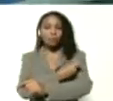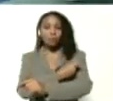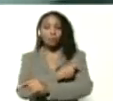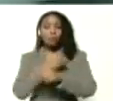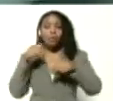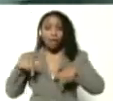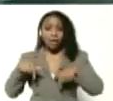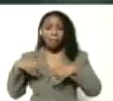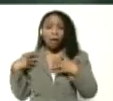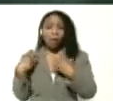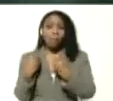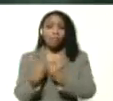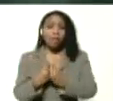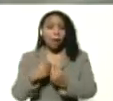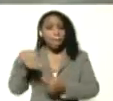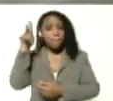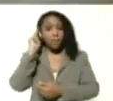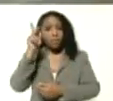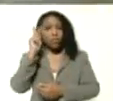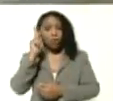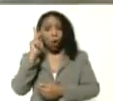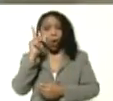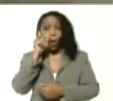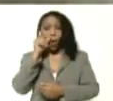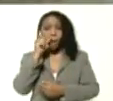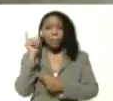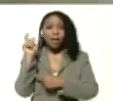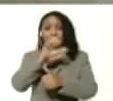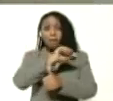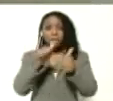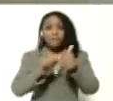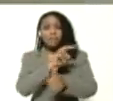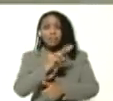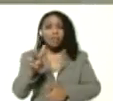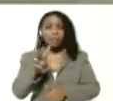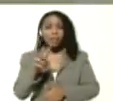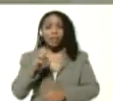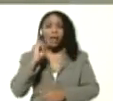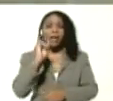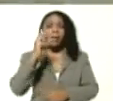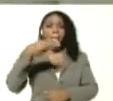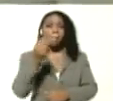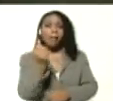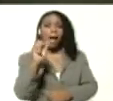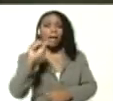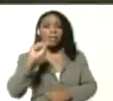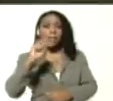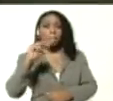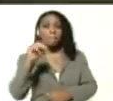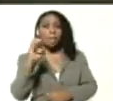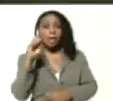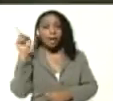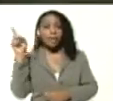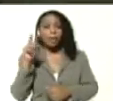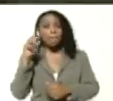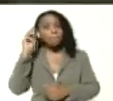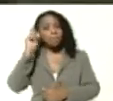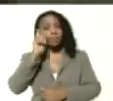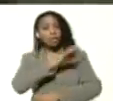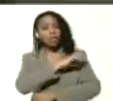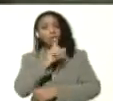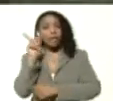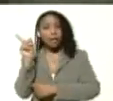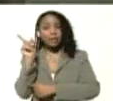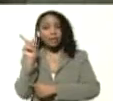acompaña el profesor Andrés Rodríguez, vicepresidente del IPASME, el profesor Freddy Sedeño, director de este